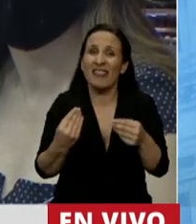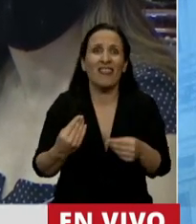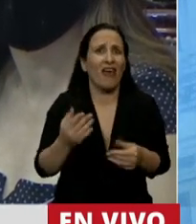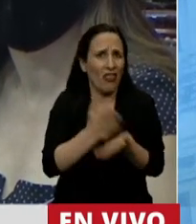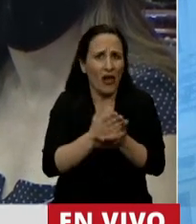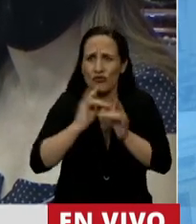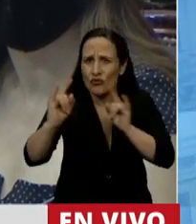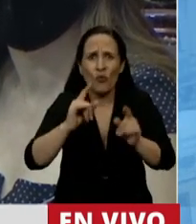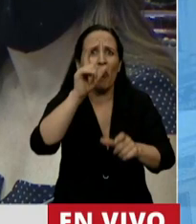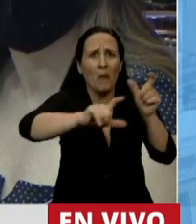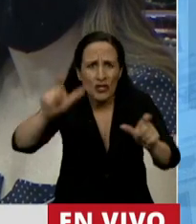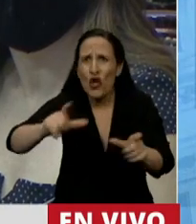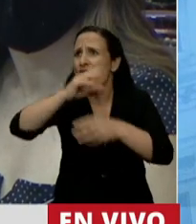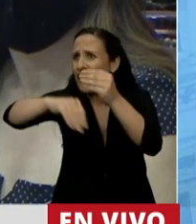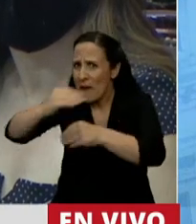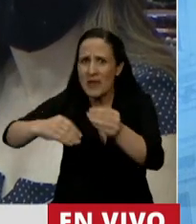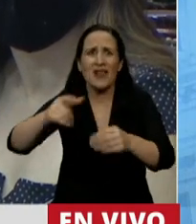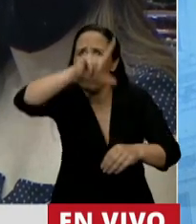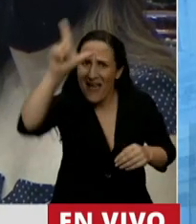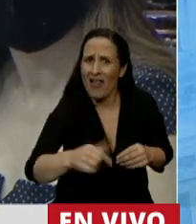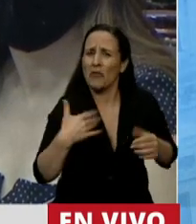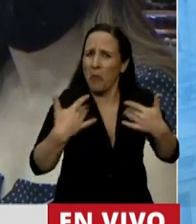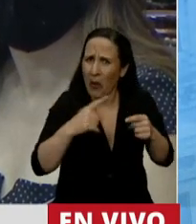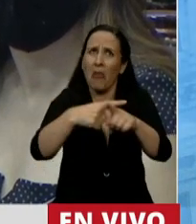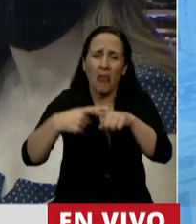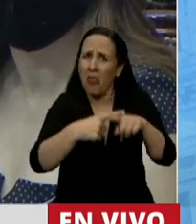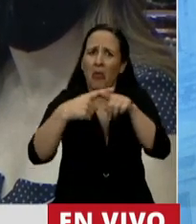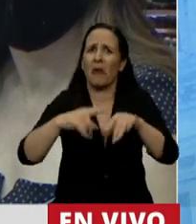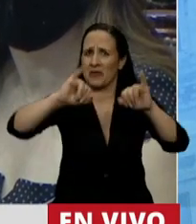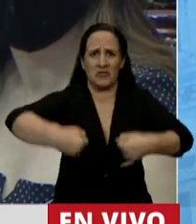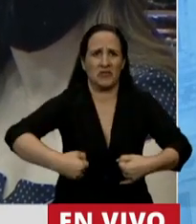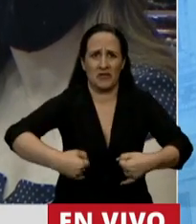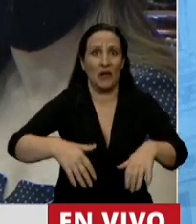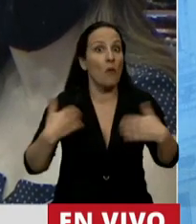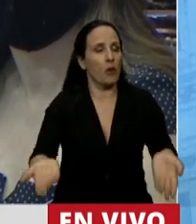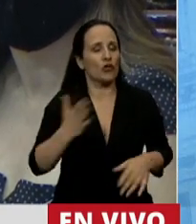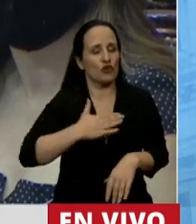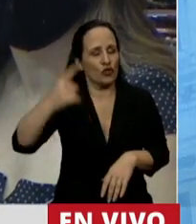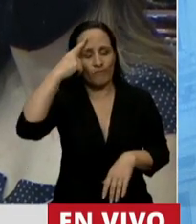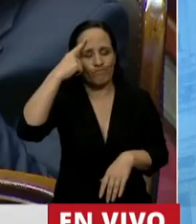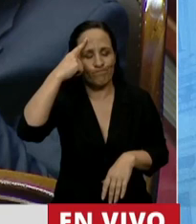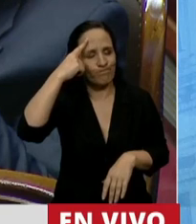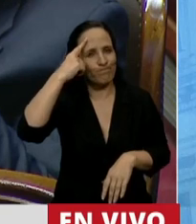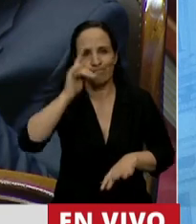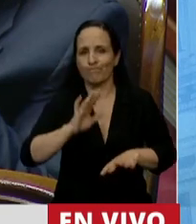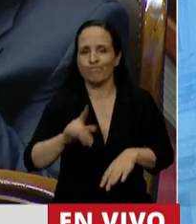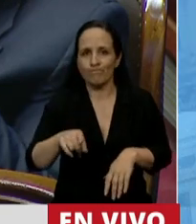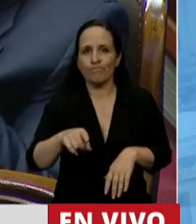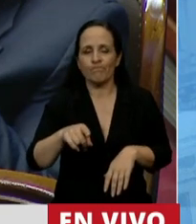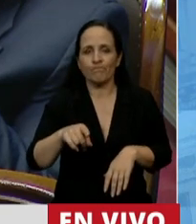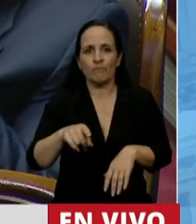que vive a lo largo y a lo ancho de toda la Argentina. Yo por eso, señor Presidente, creo que más allá